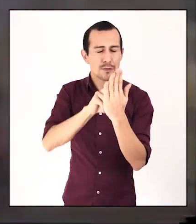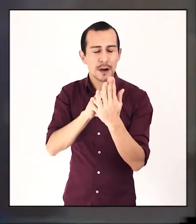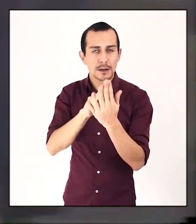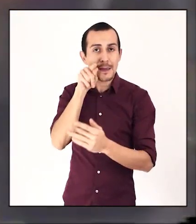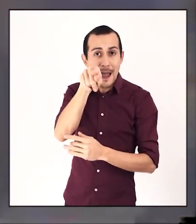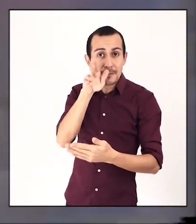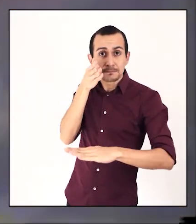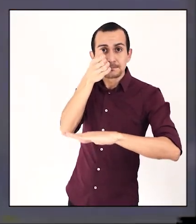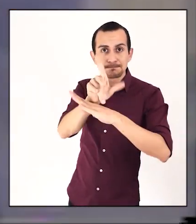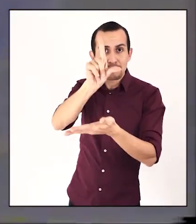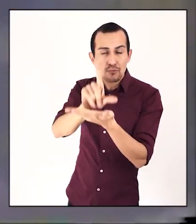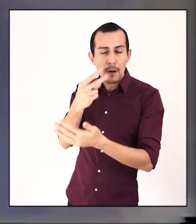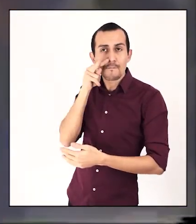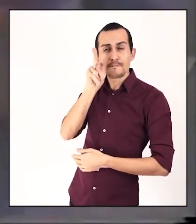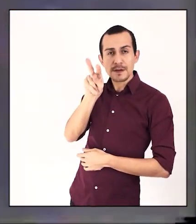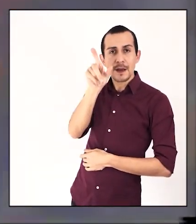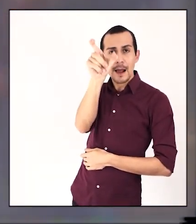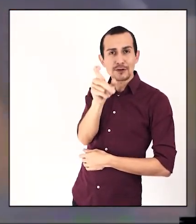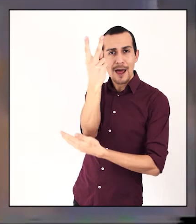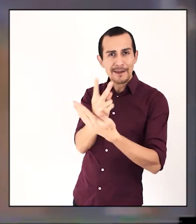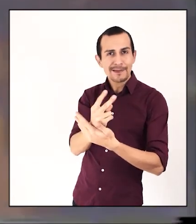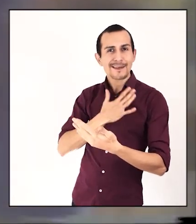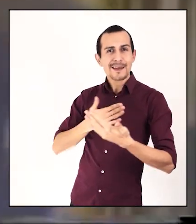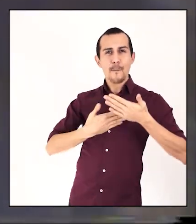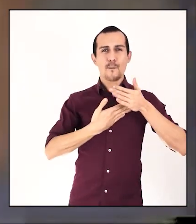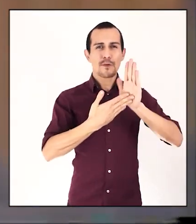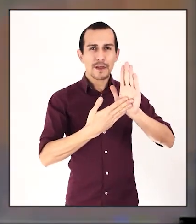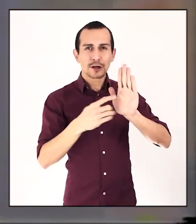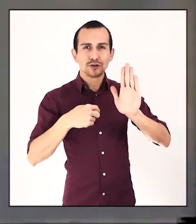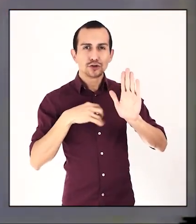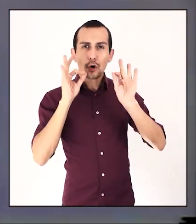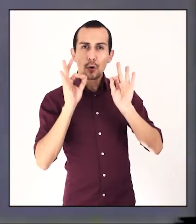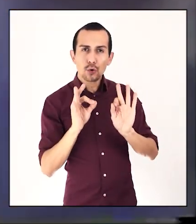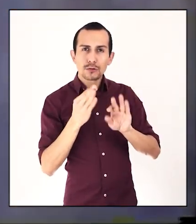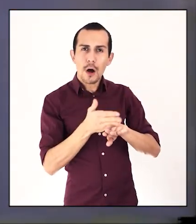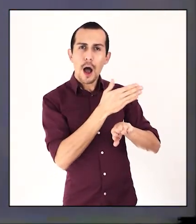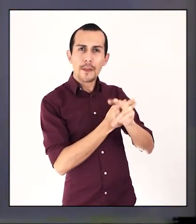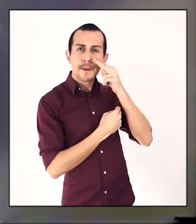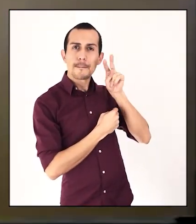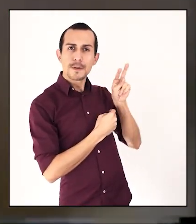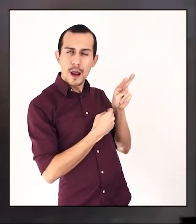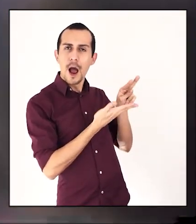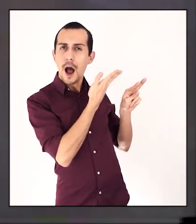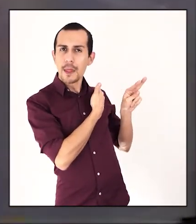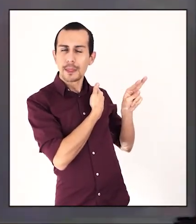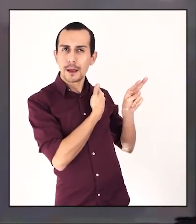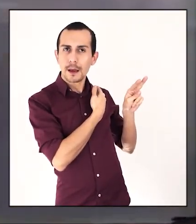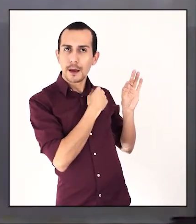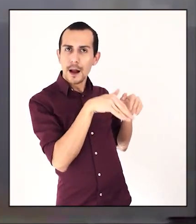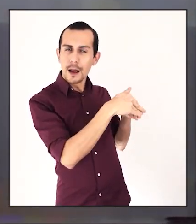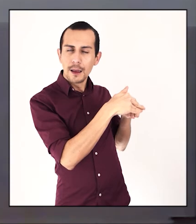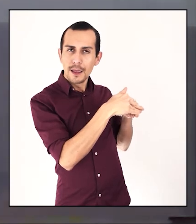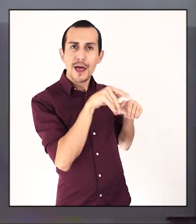y descubrí que lo que el artista planteaba desde su arte, era lo que yo, un instante atrás, había visto en la